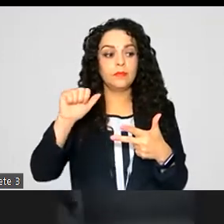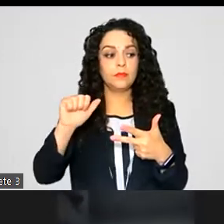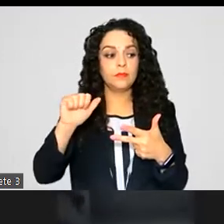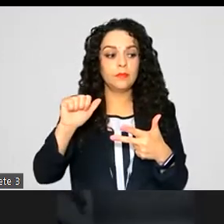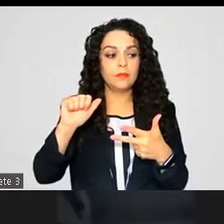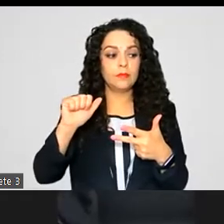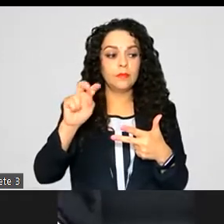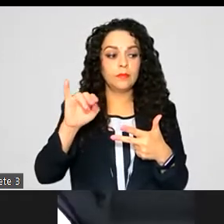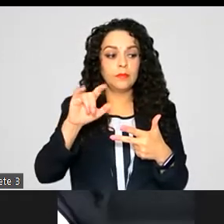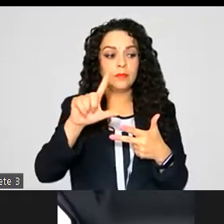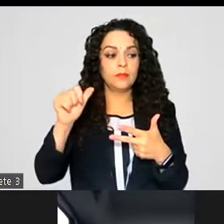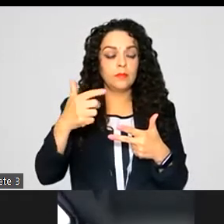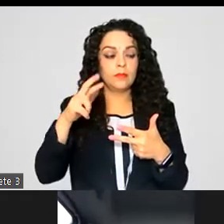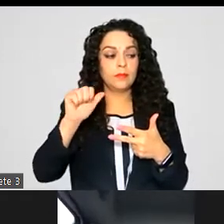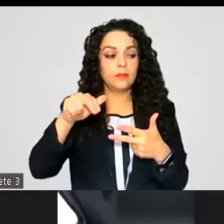Villasana